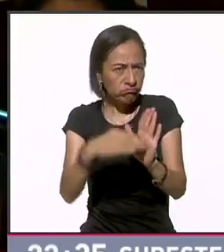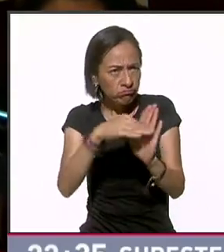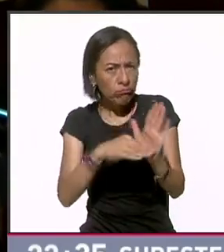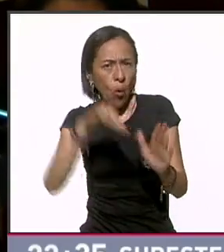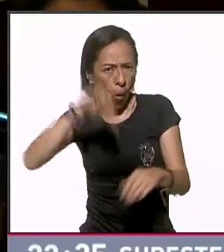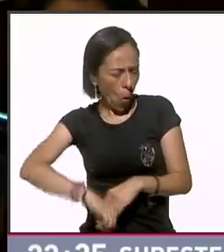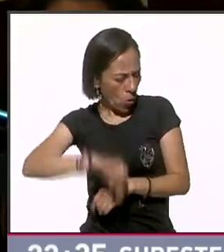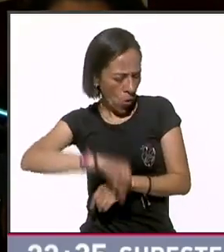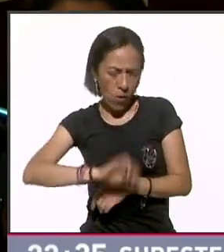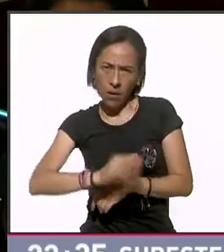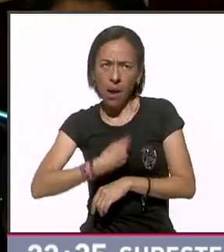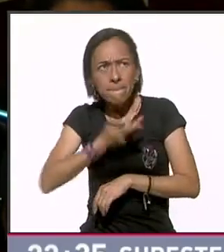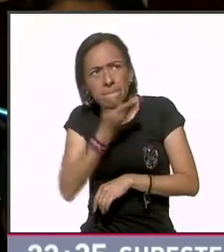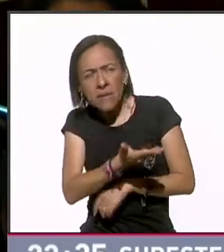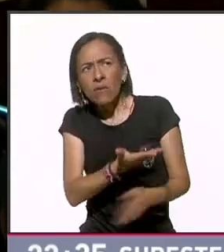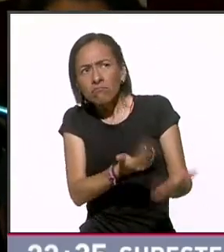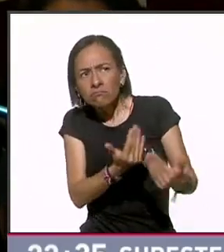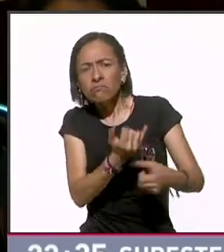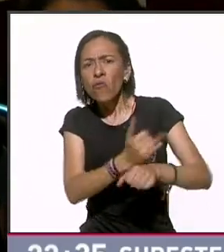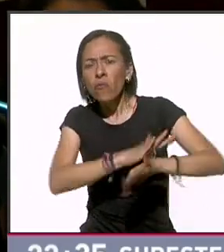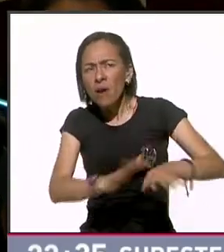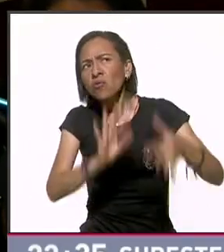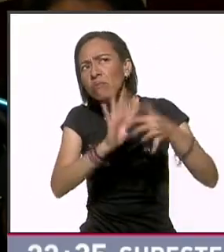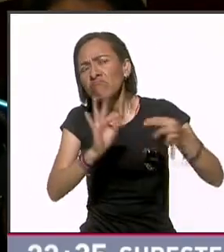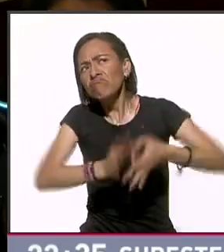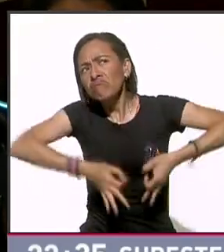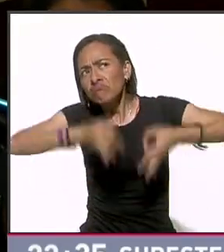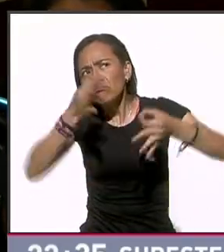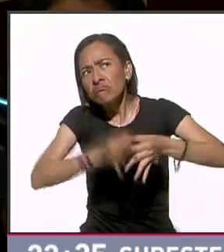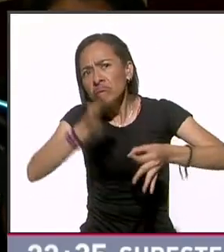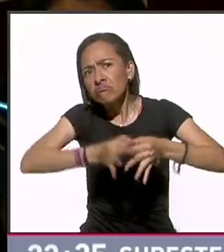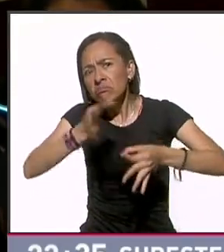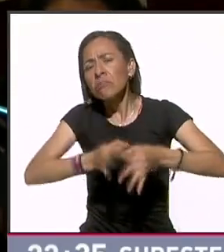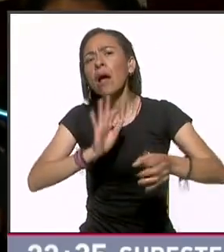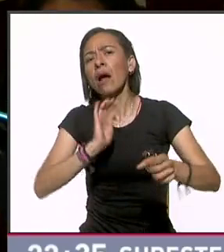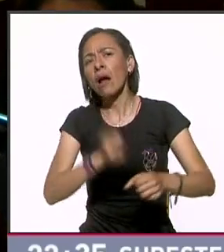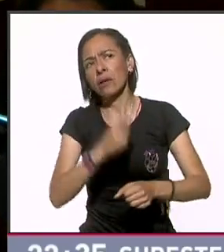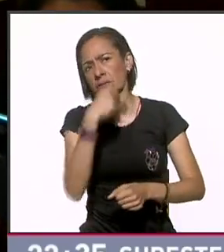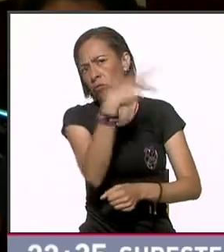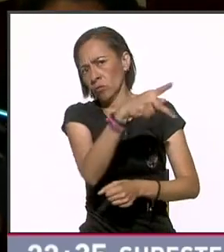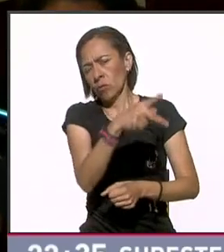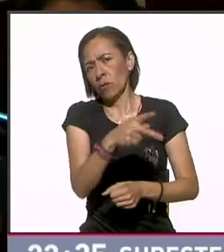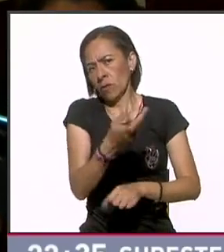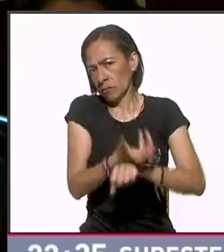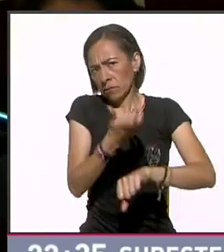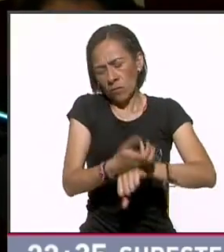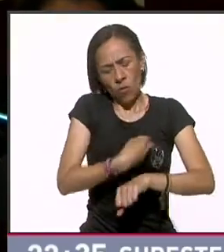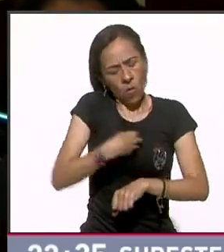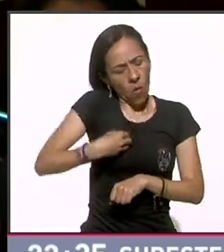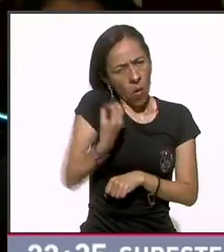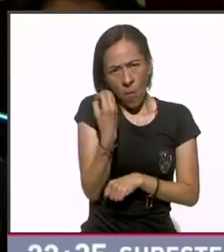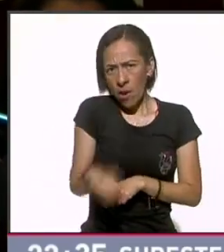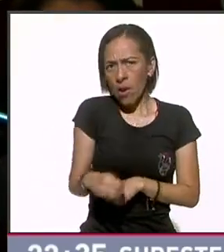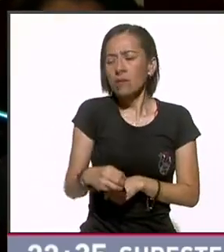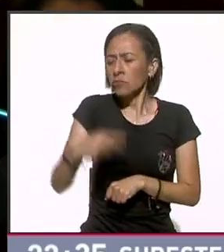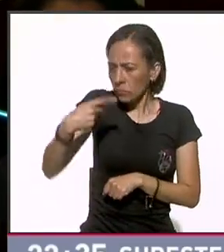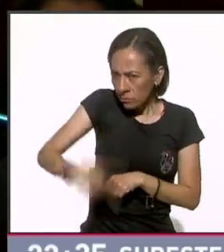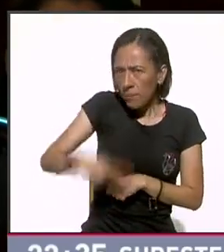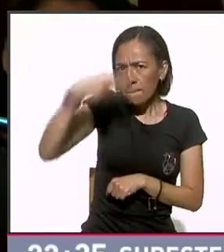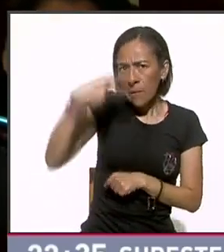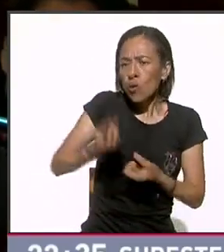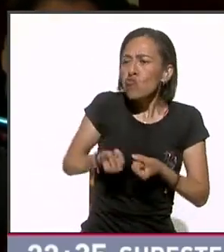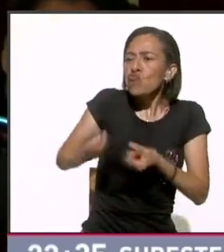se nos dé el detalle. Es una obligación a Estados Unidos compartirla con México o, en su caso,